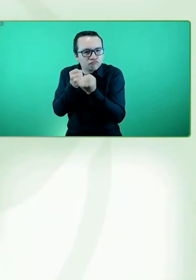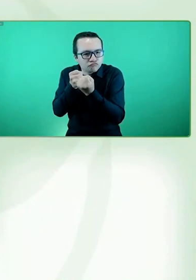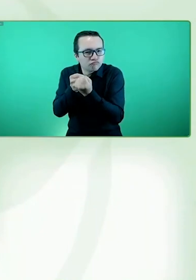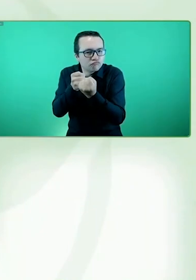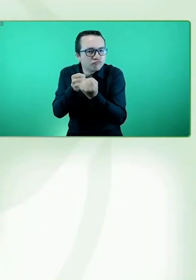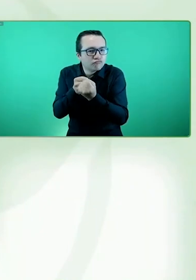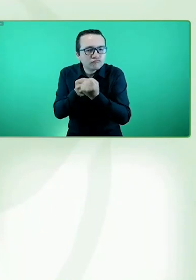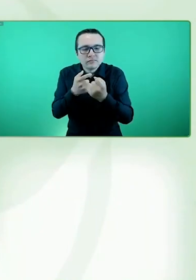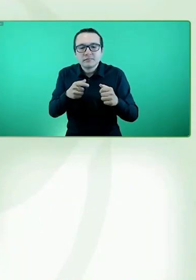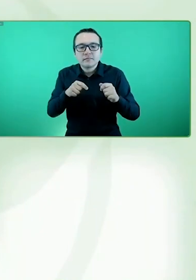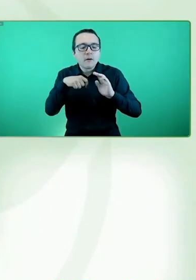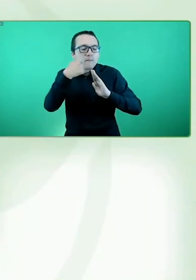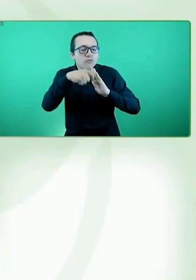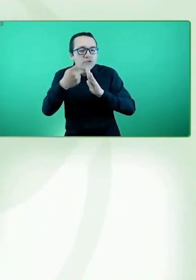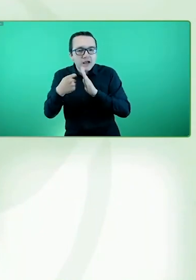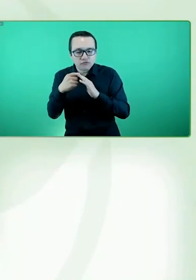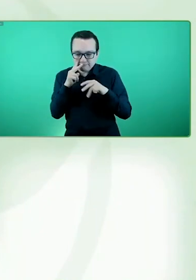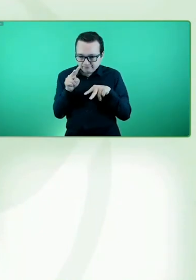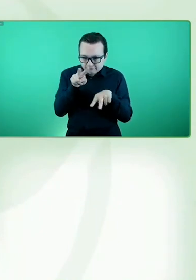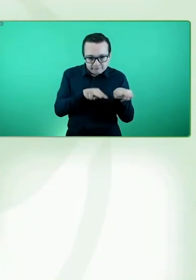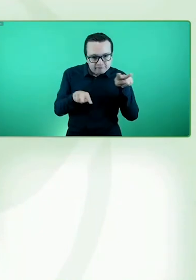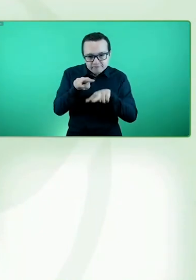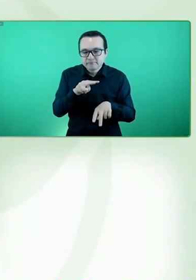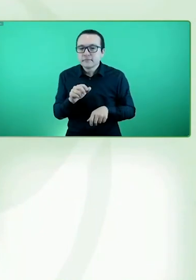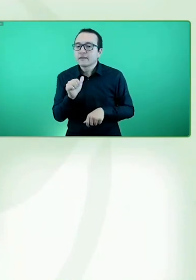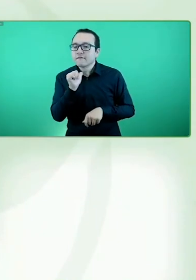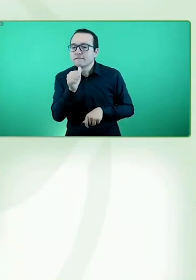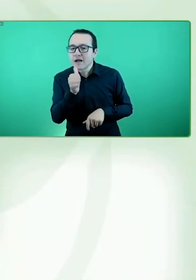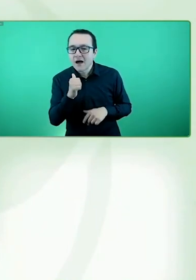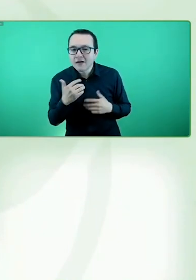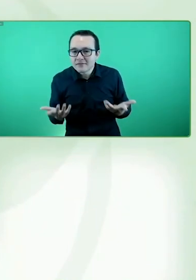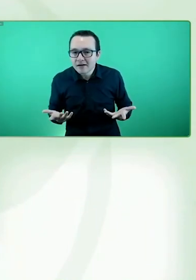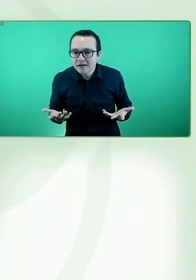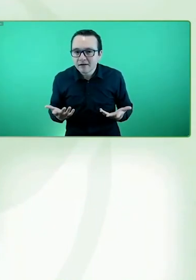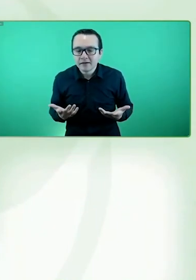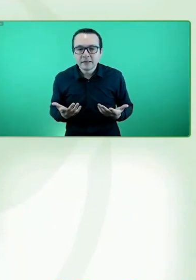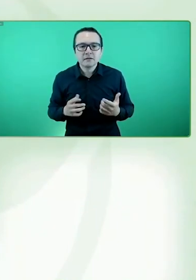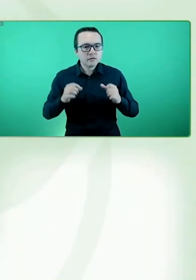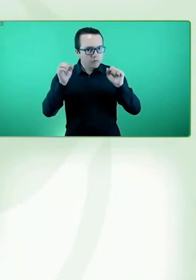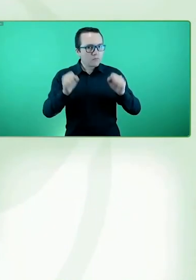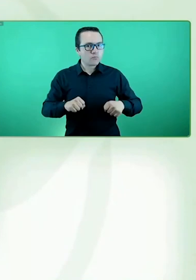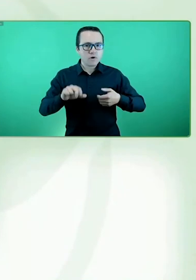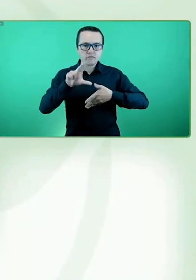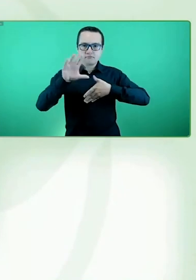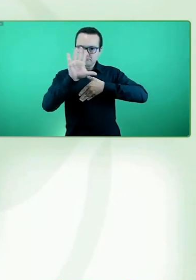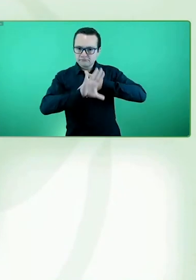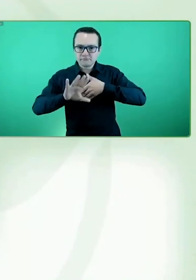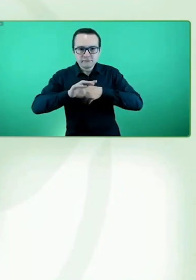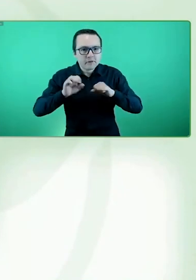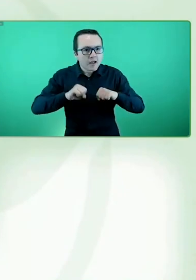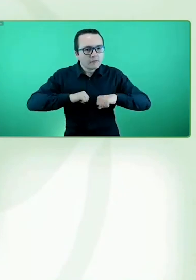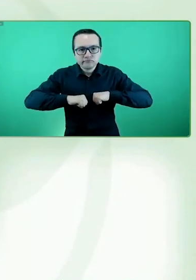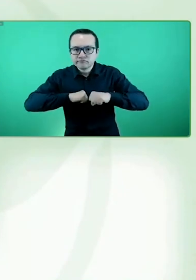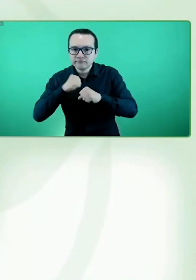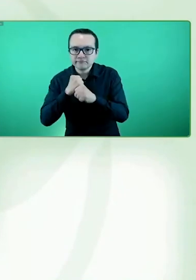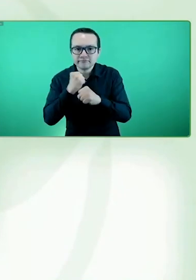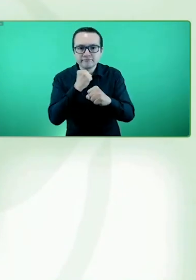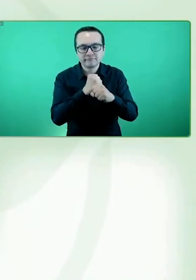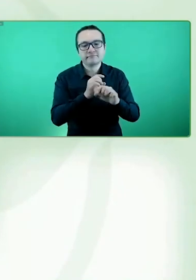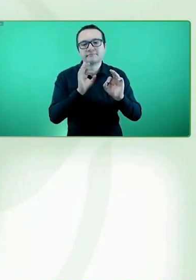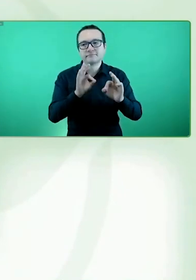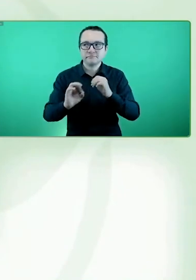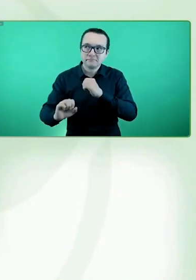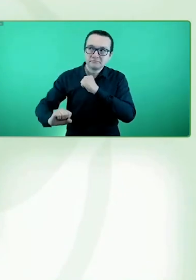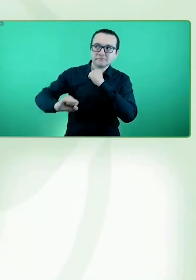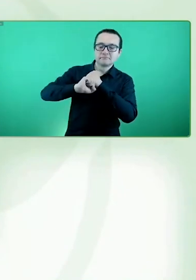falta, pero también qué podemos hacer, Estefanía, en la región, gracias al apoyo a la cooperación internacional, en este caso, como